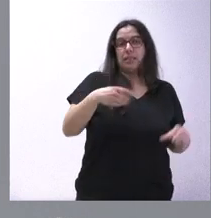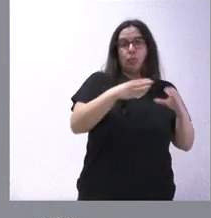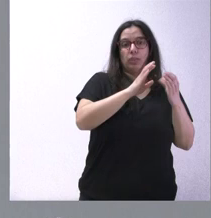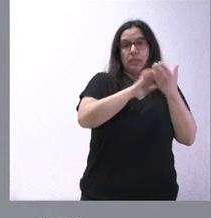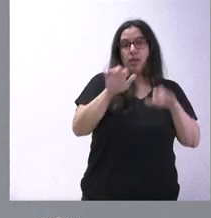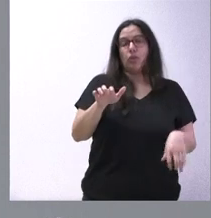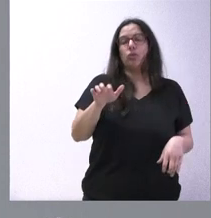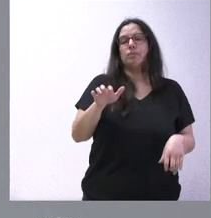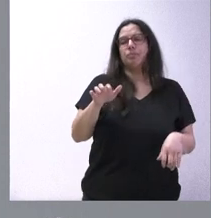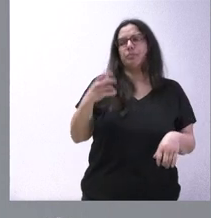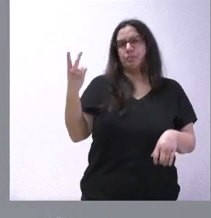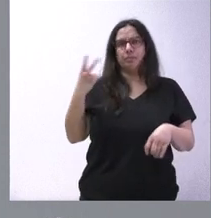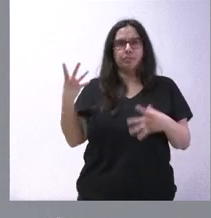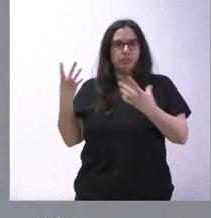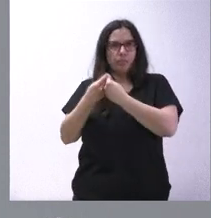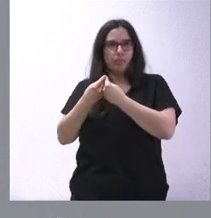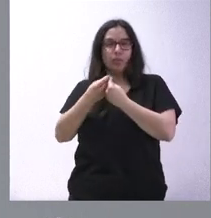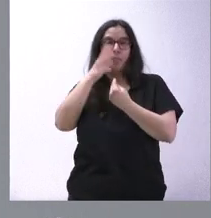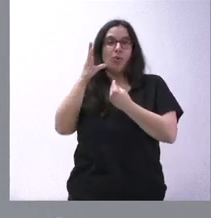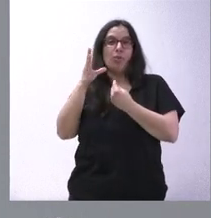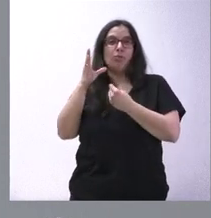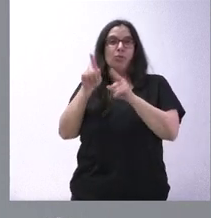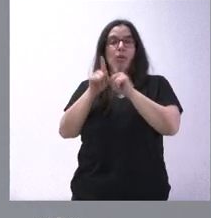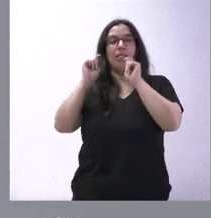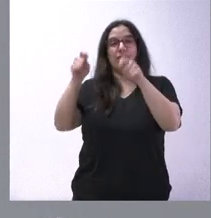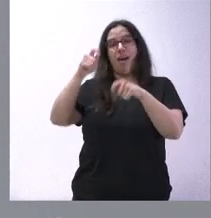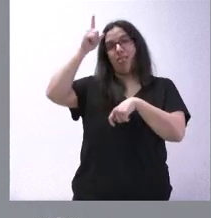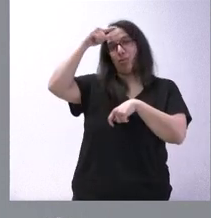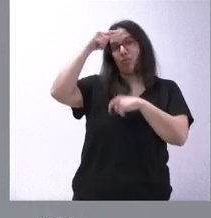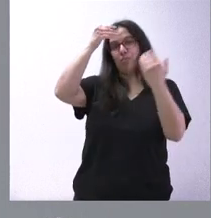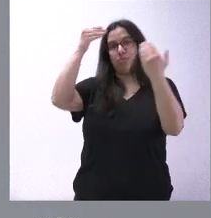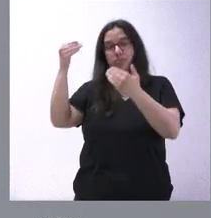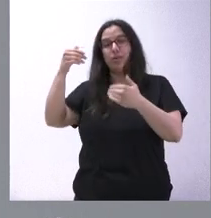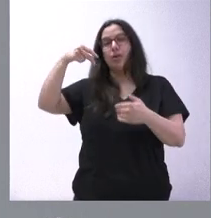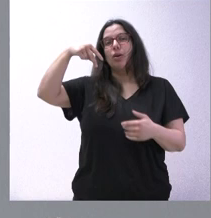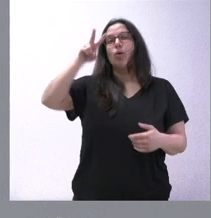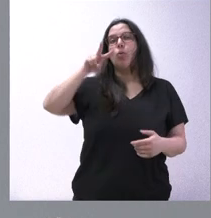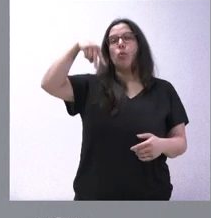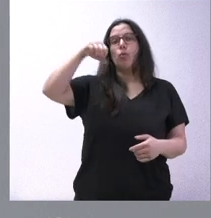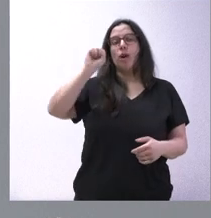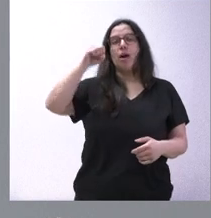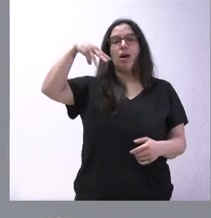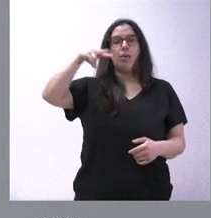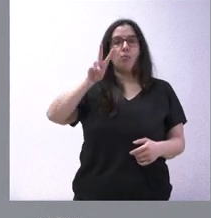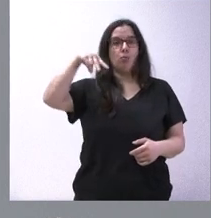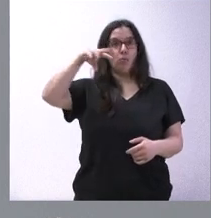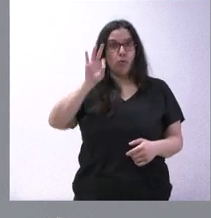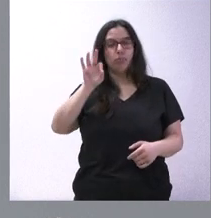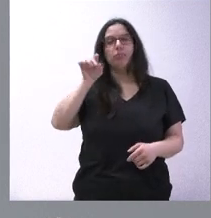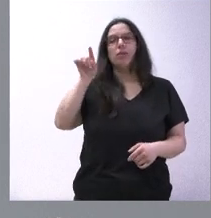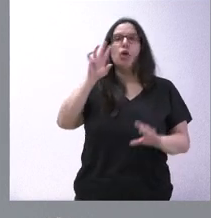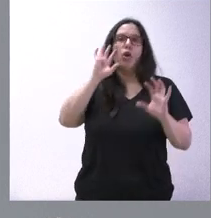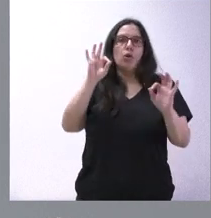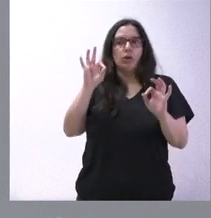estuvo con él con motivo del doctorado honoris causa Miguel de Unamuno. Y, lógicamente, nuestro